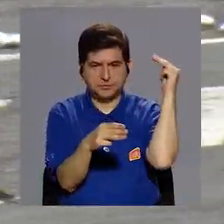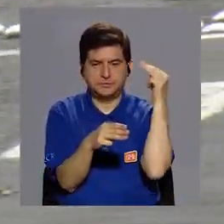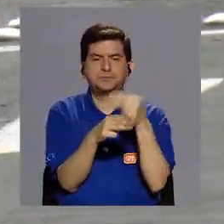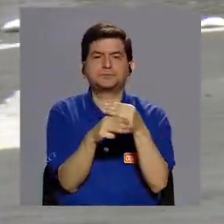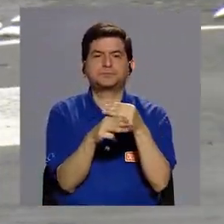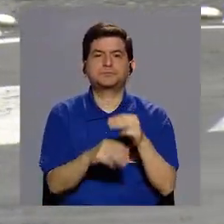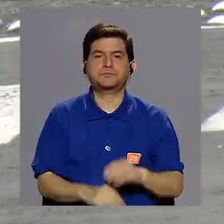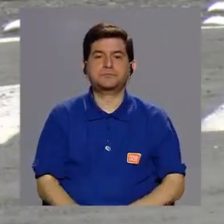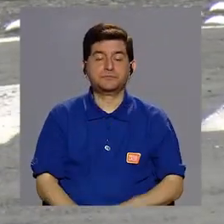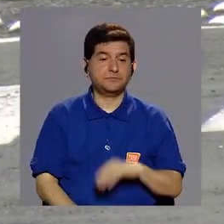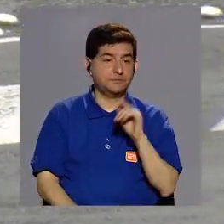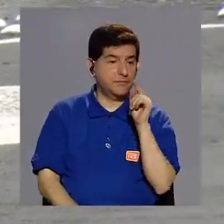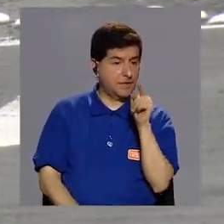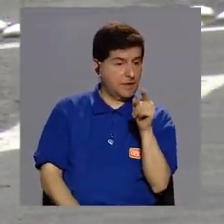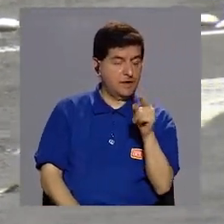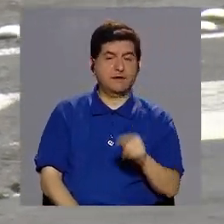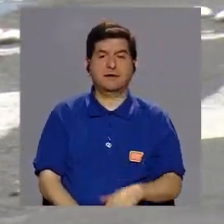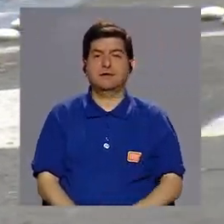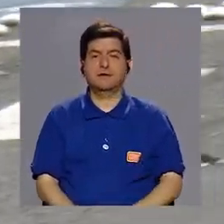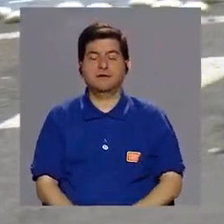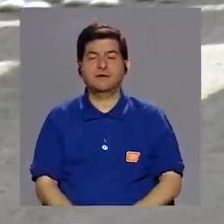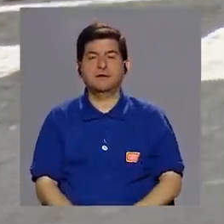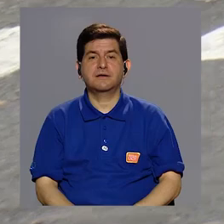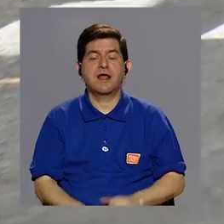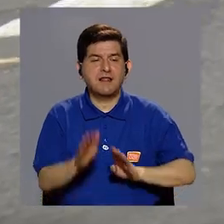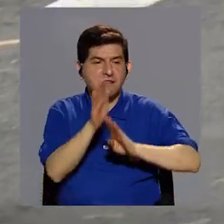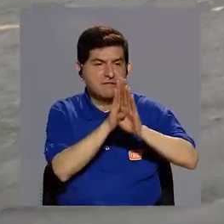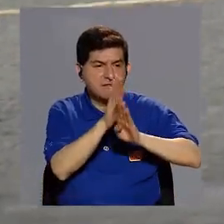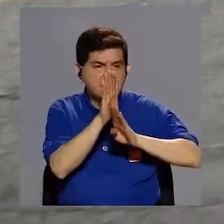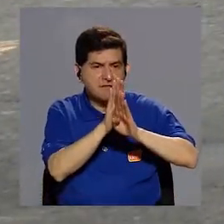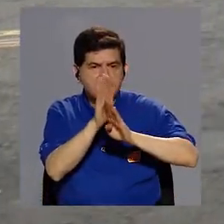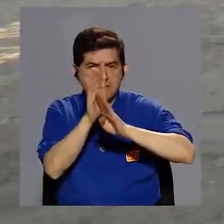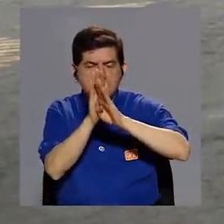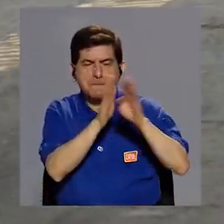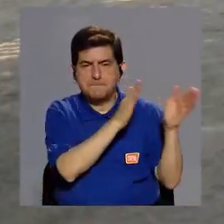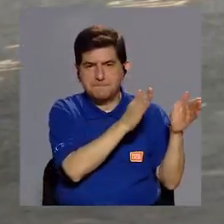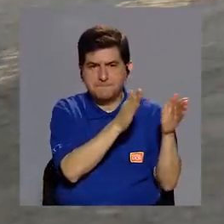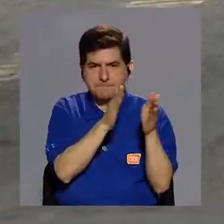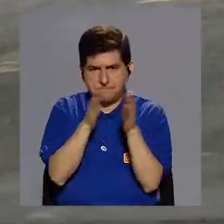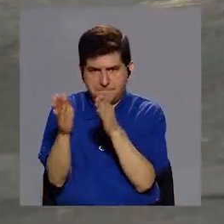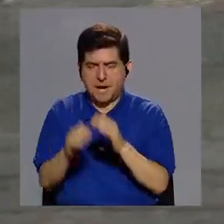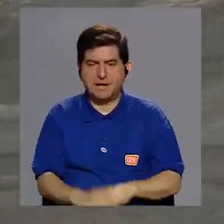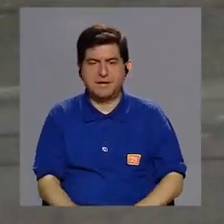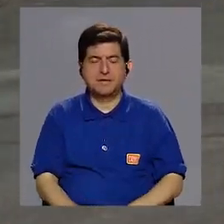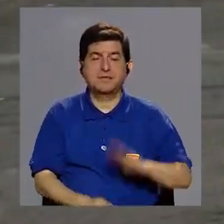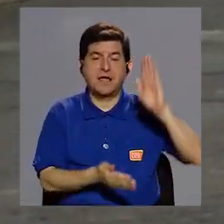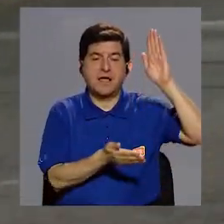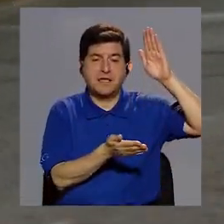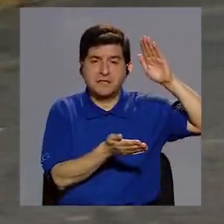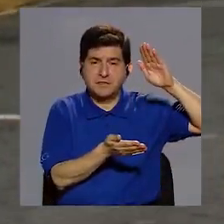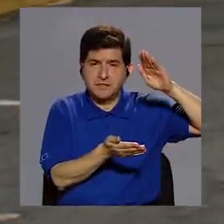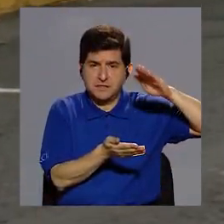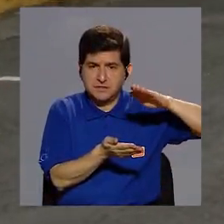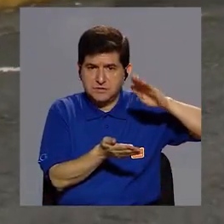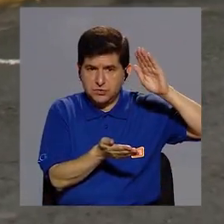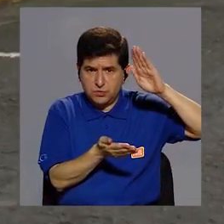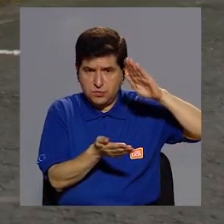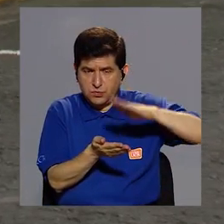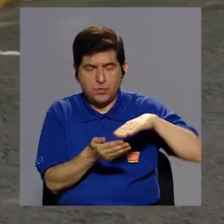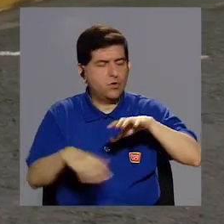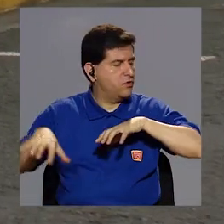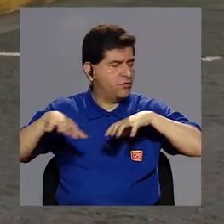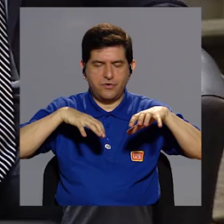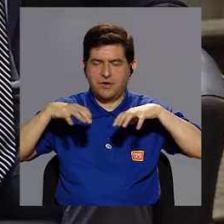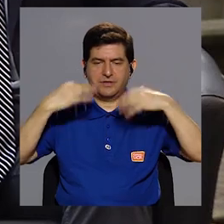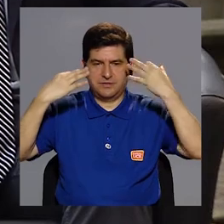mundo van a hacer y desarrollar planes para bajar la